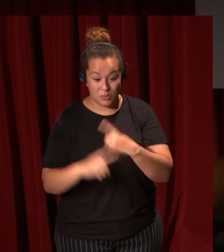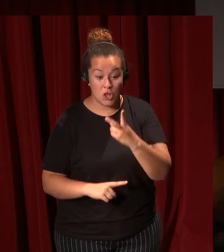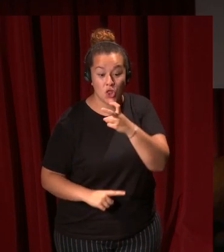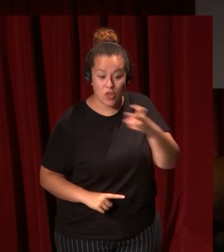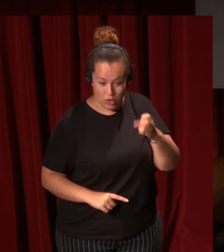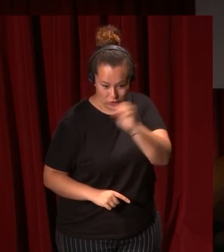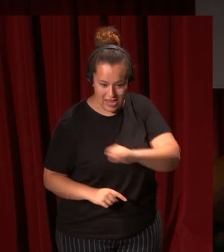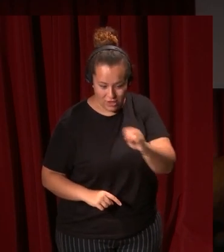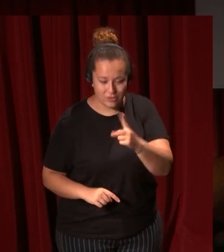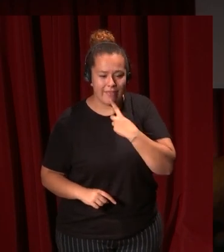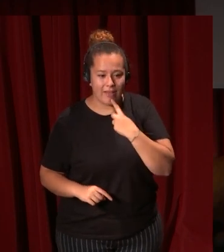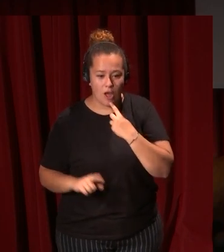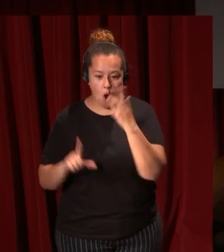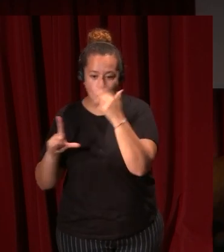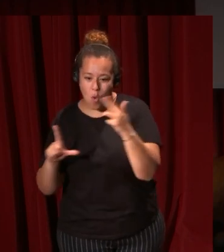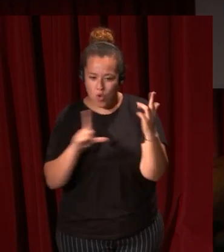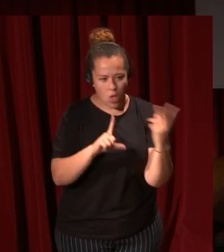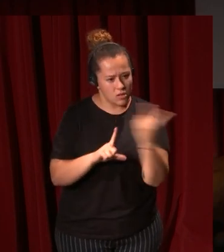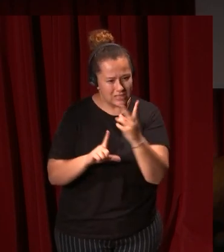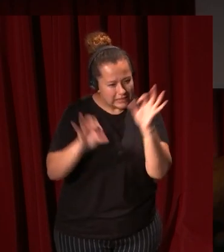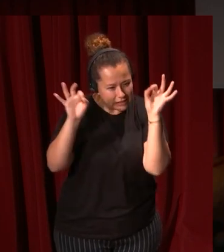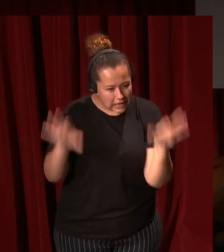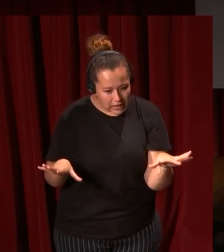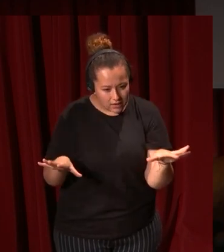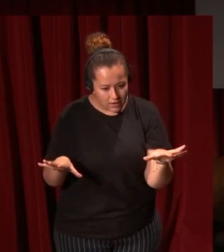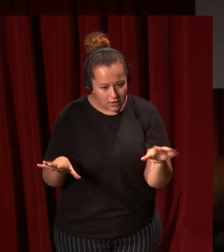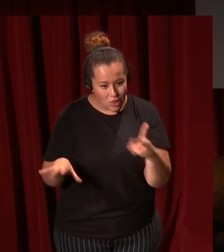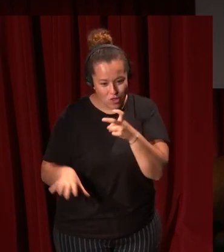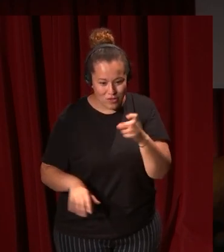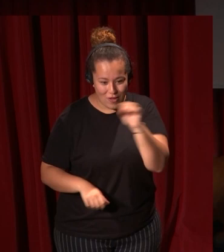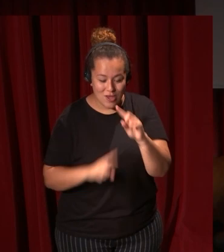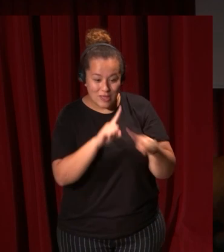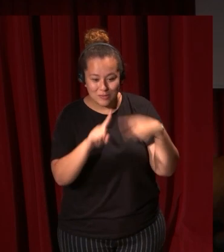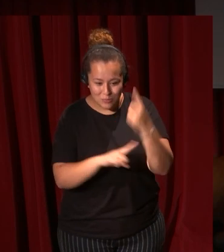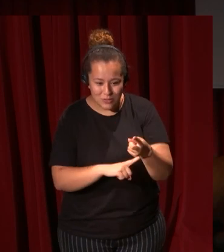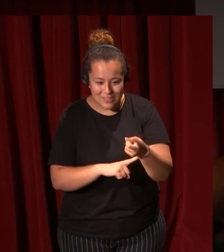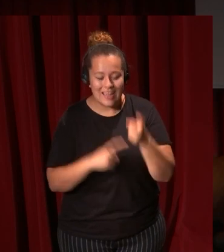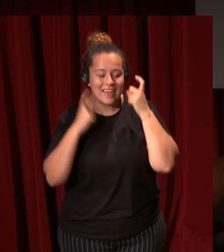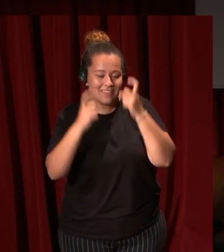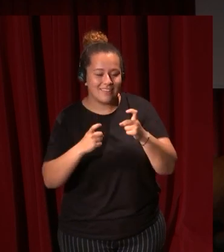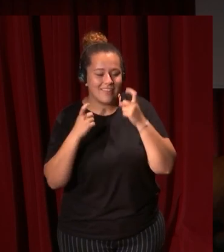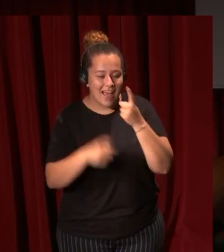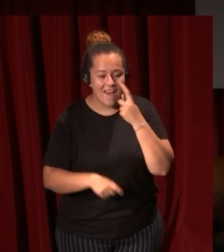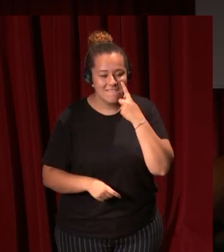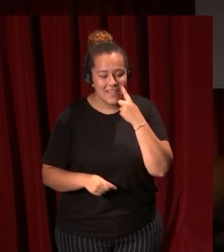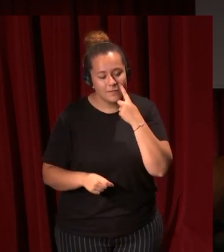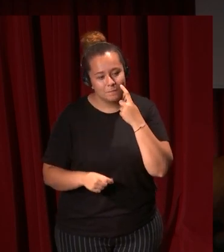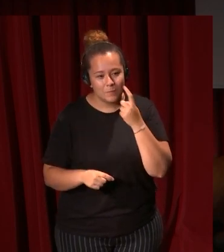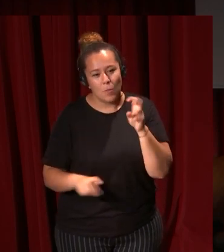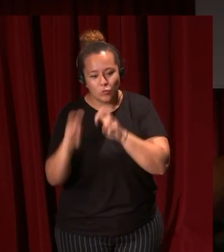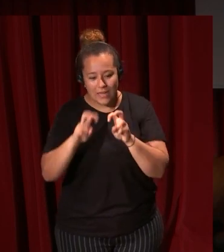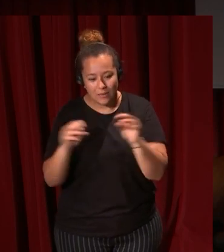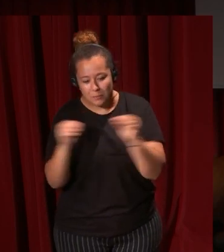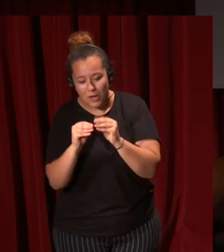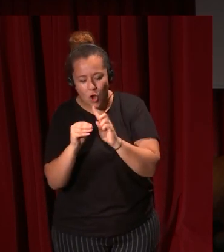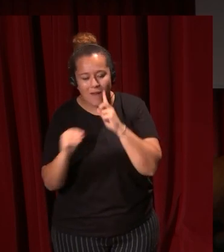dijesen que estos cuadros eran absolutamente idénticos y haciendo ahora el ejercicio de llamar la atención sobre lo que tienen de diferente pero el